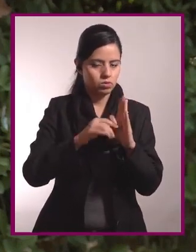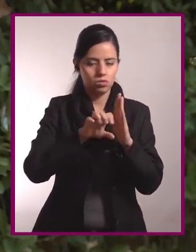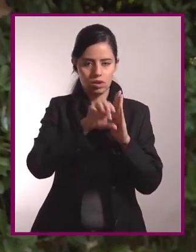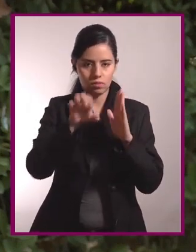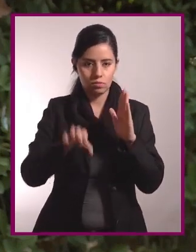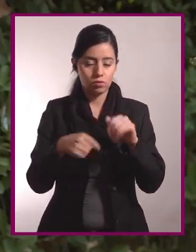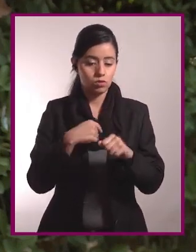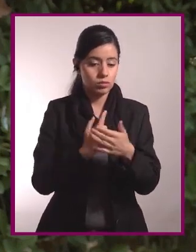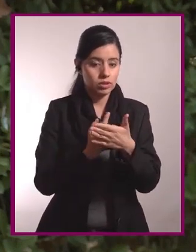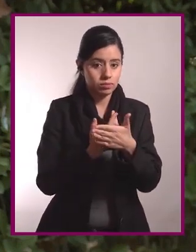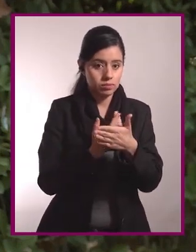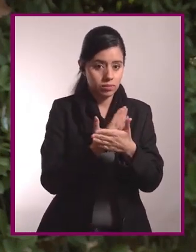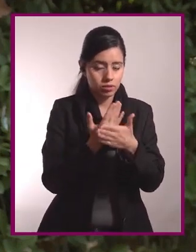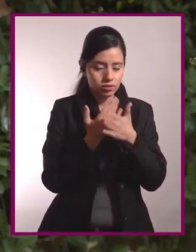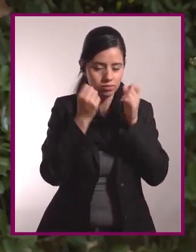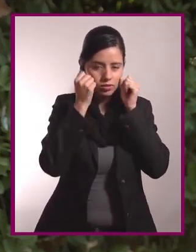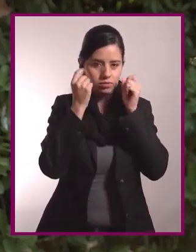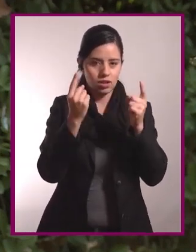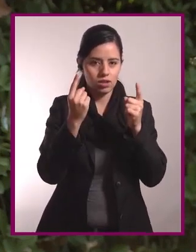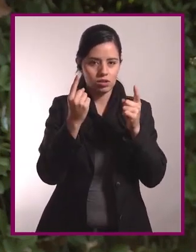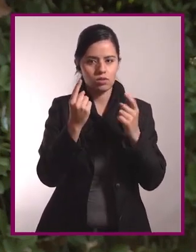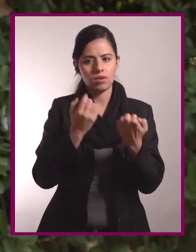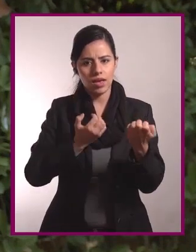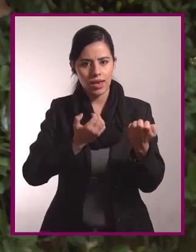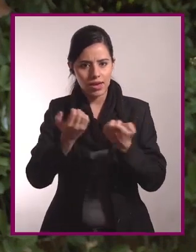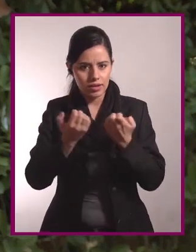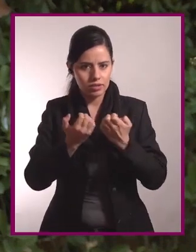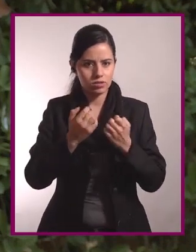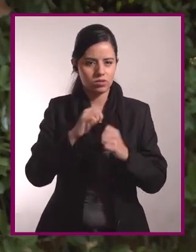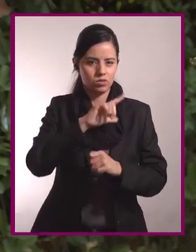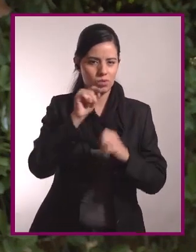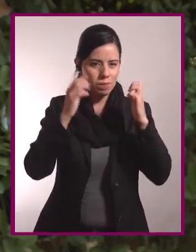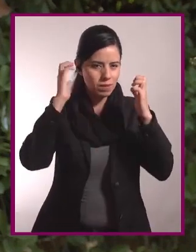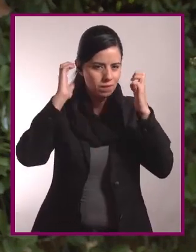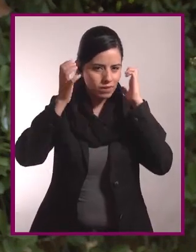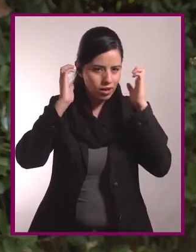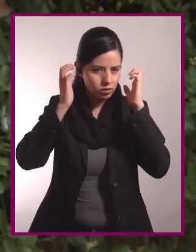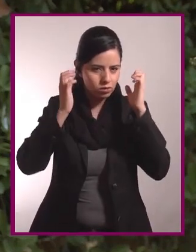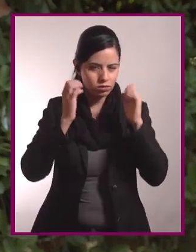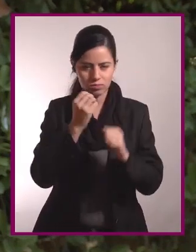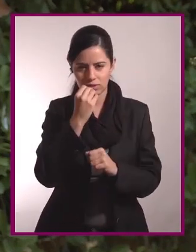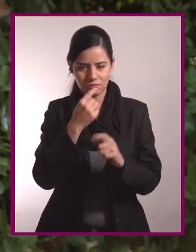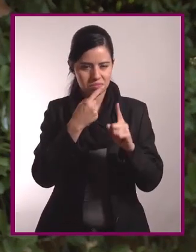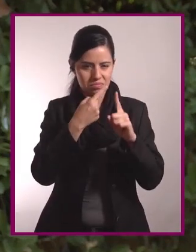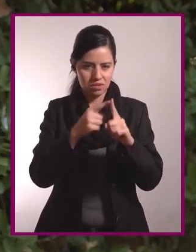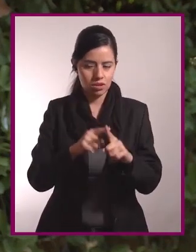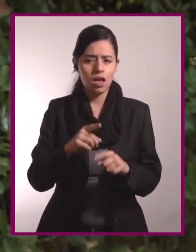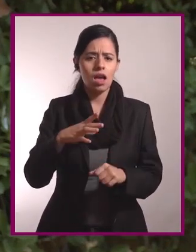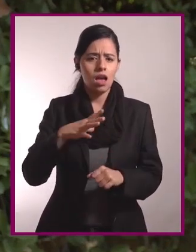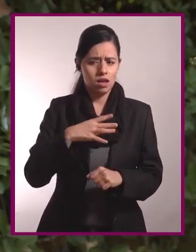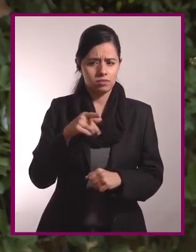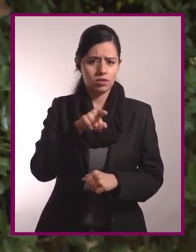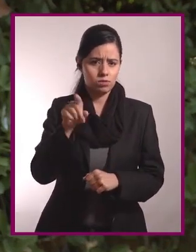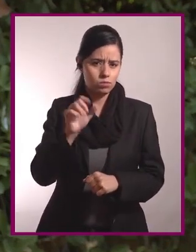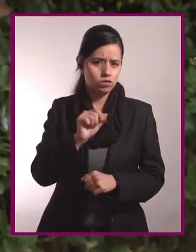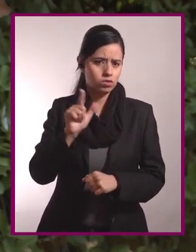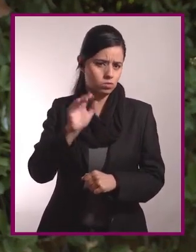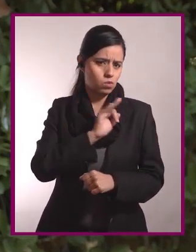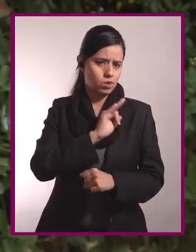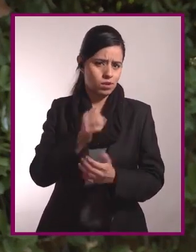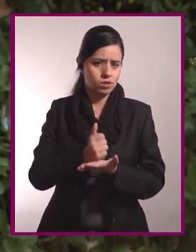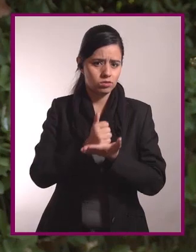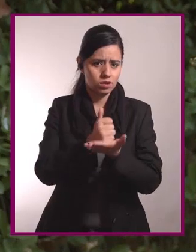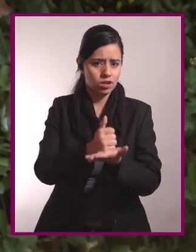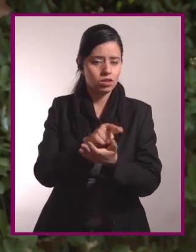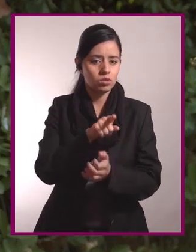hago mis ejercicios, me baño, desayuno, etc. Puedes consultar a un especialista para que te oriente al momento de realizar